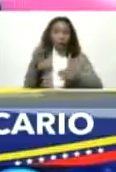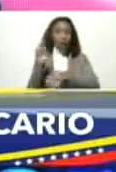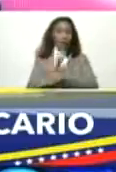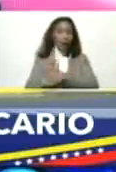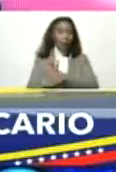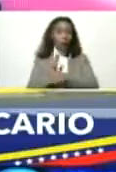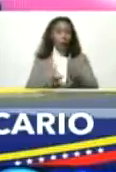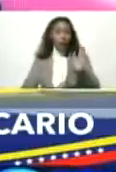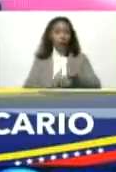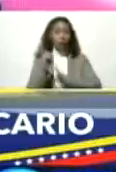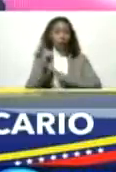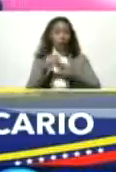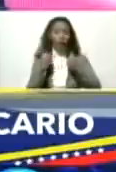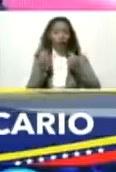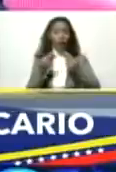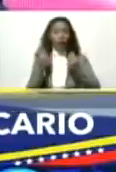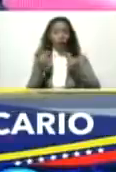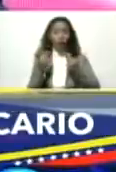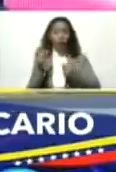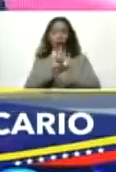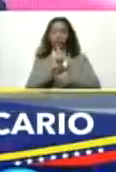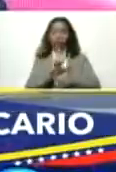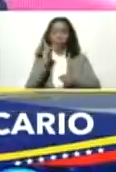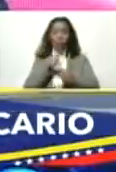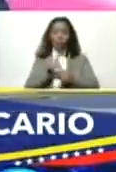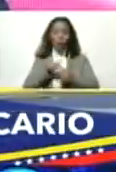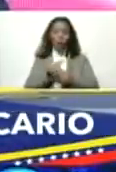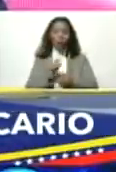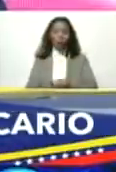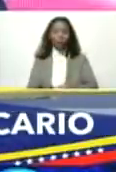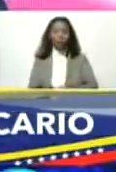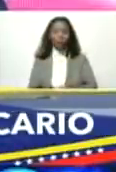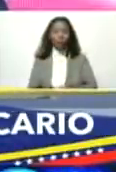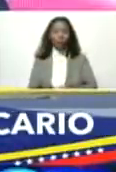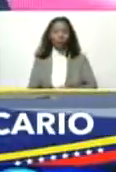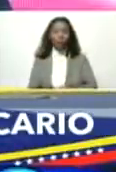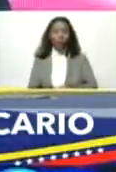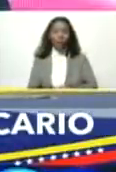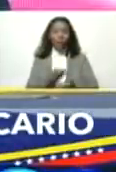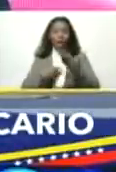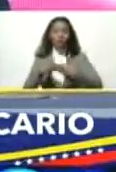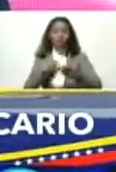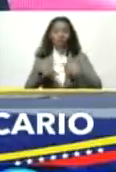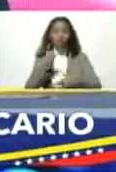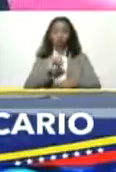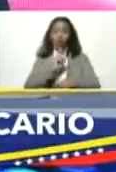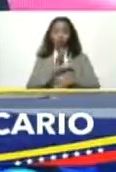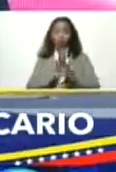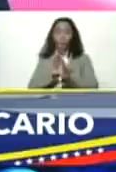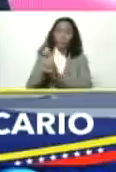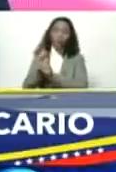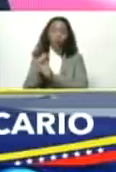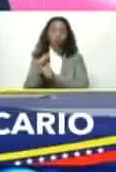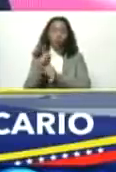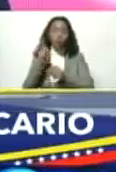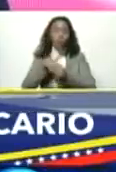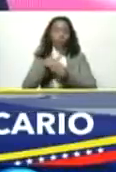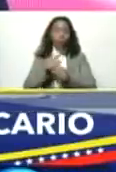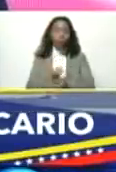desarrollo de la economía no petrolera de los servicios no dependientes de los hidrocarburos